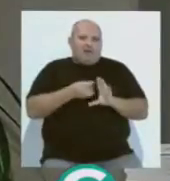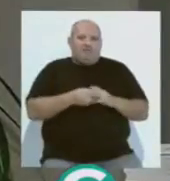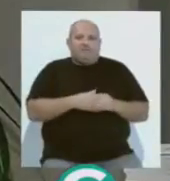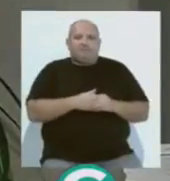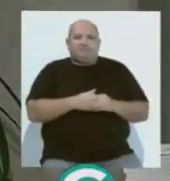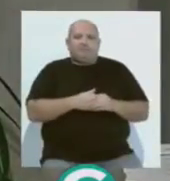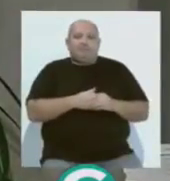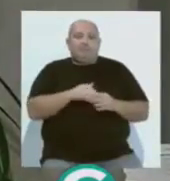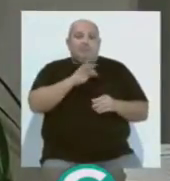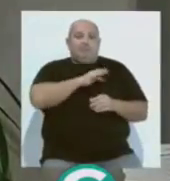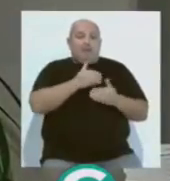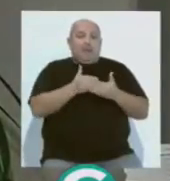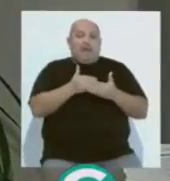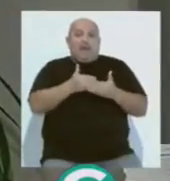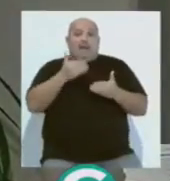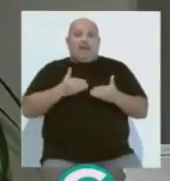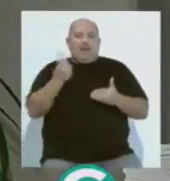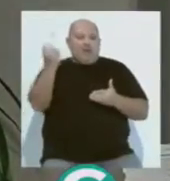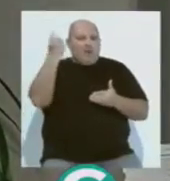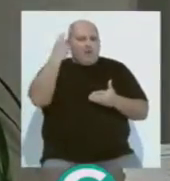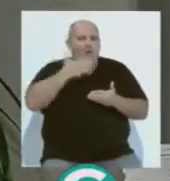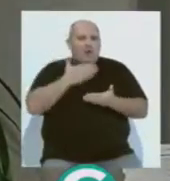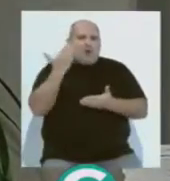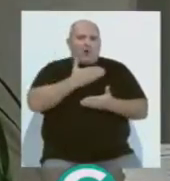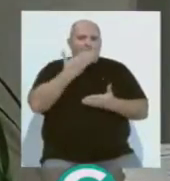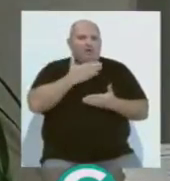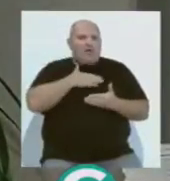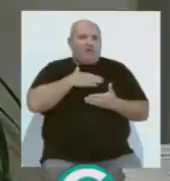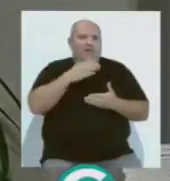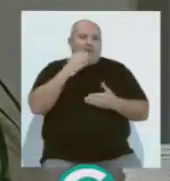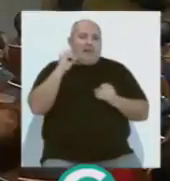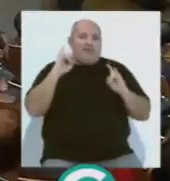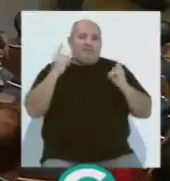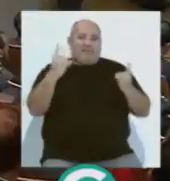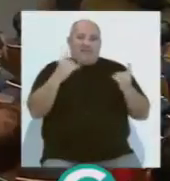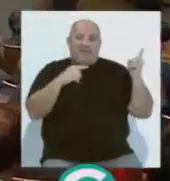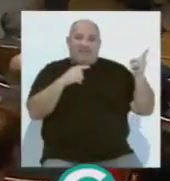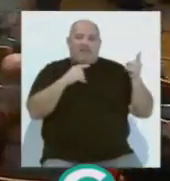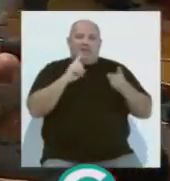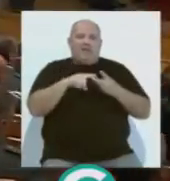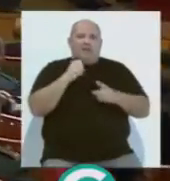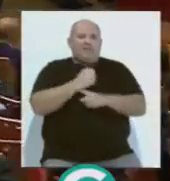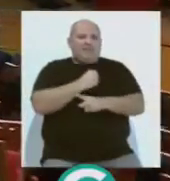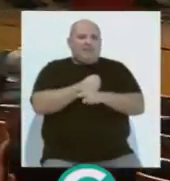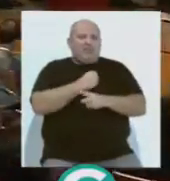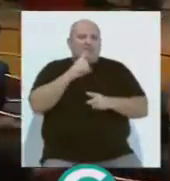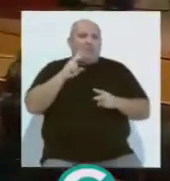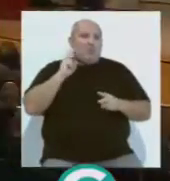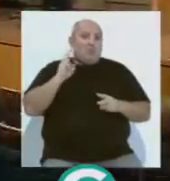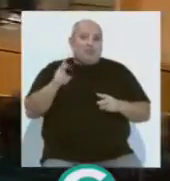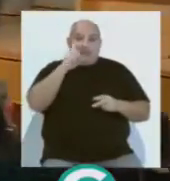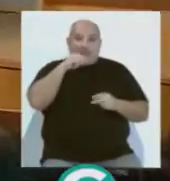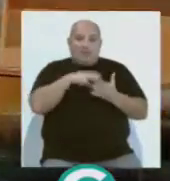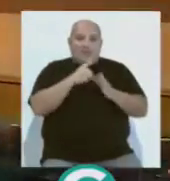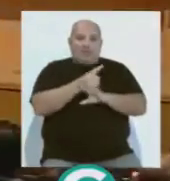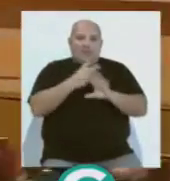Previo a la entrega de distinciones, los alumnos del Colegio Público Albarracín del Bosque, así como los trabajadores que se han jubilado este